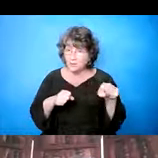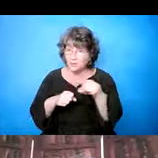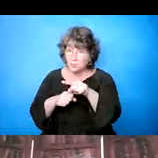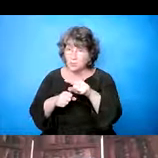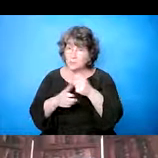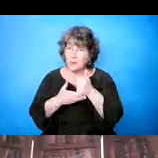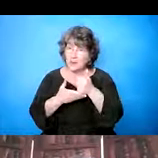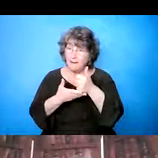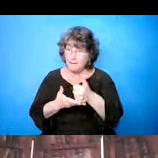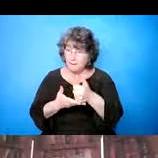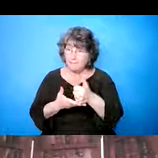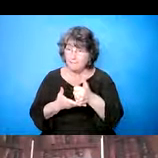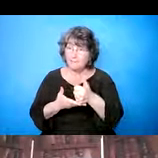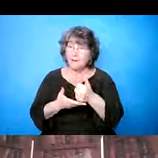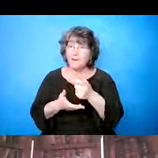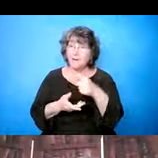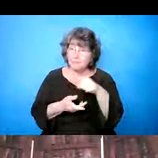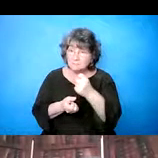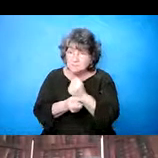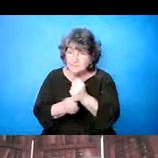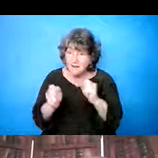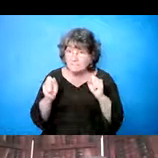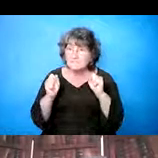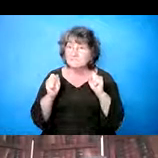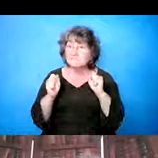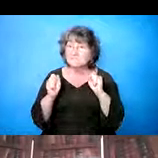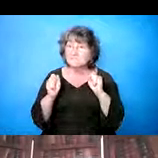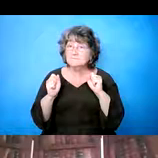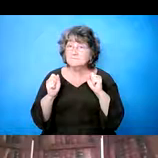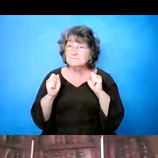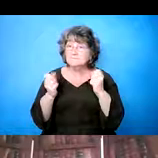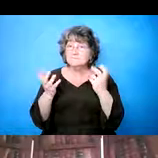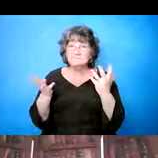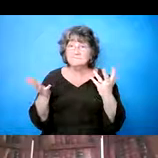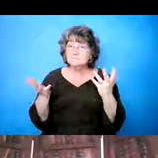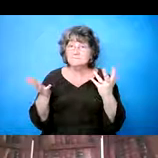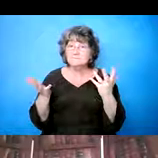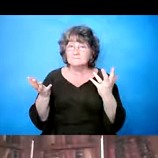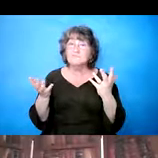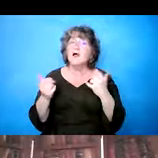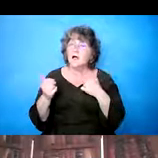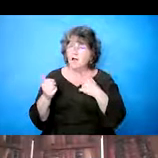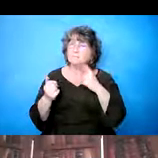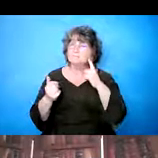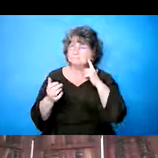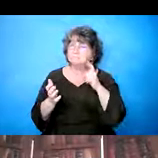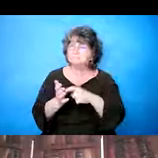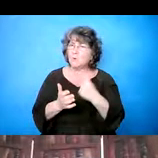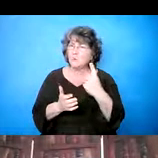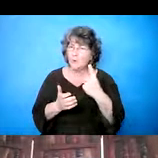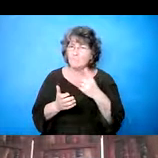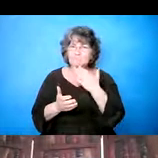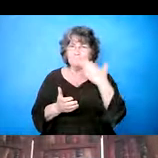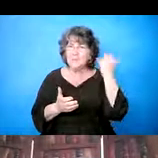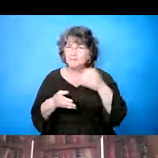¿Cómo usted puede mantenerlos seguros y asistibles? Uno de los mejores ejemplos que yo le he visto de